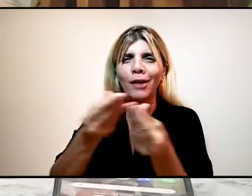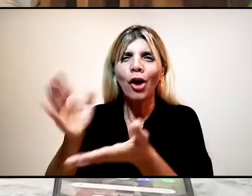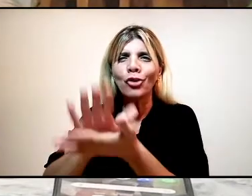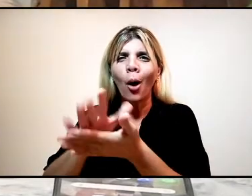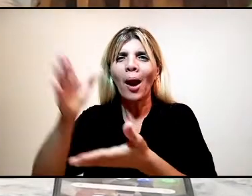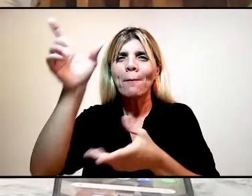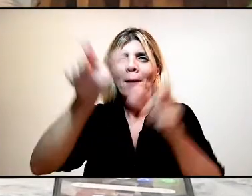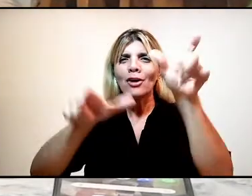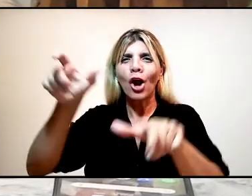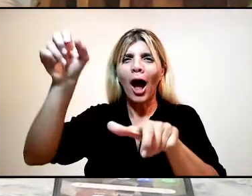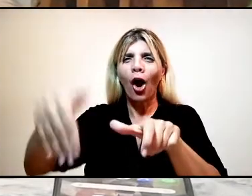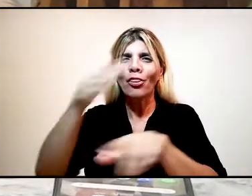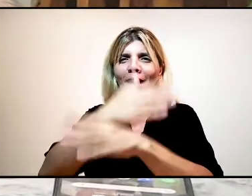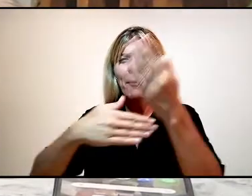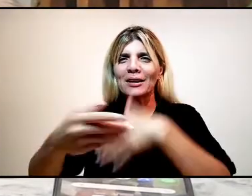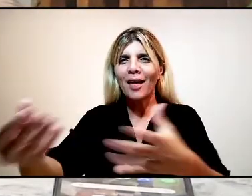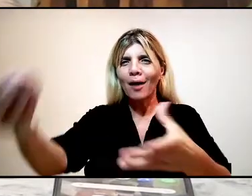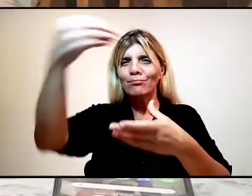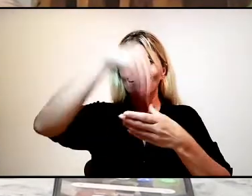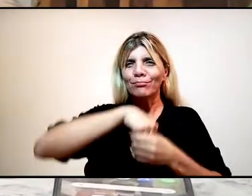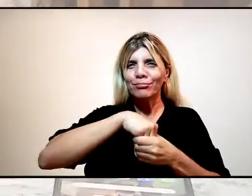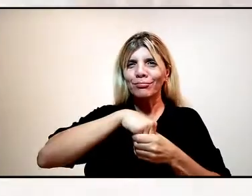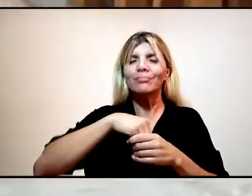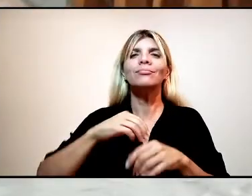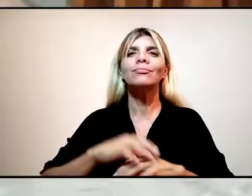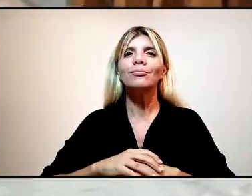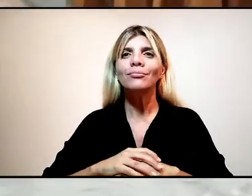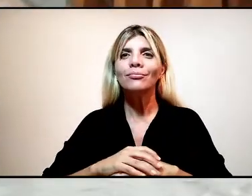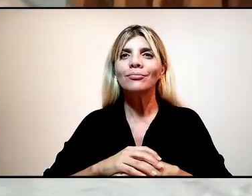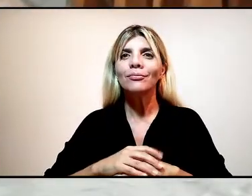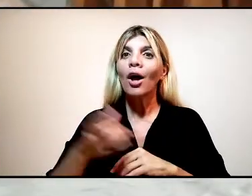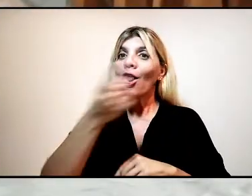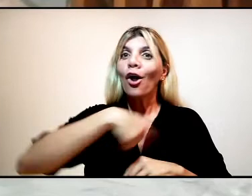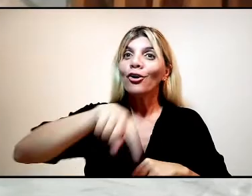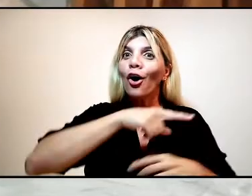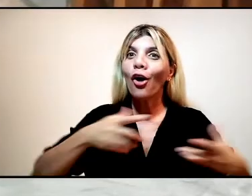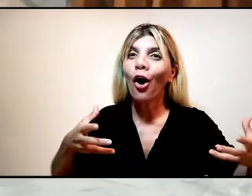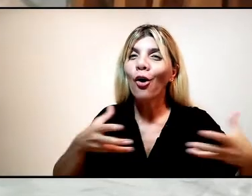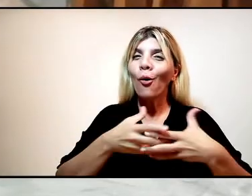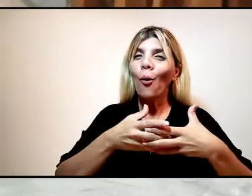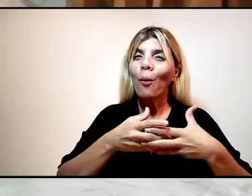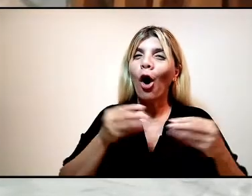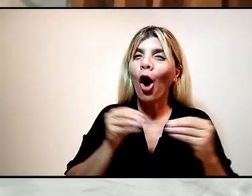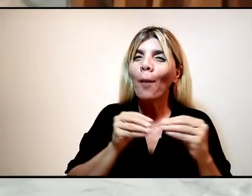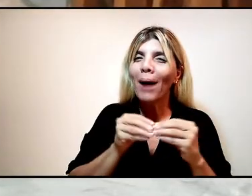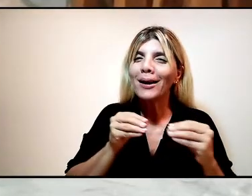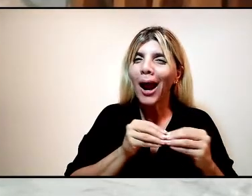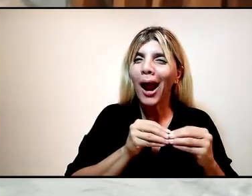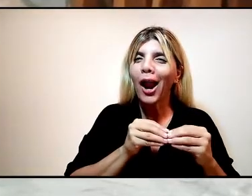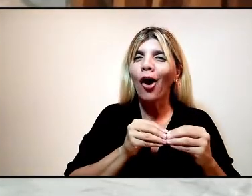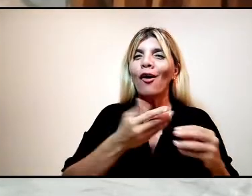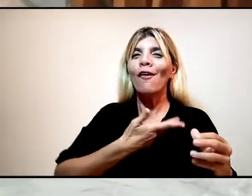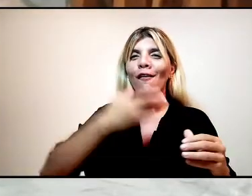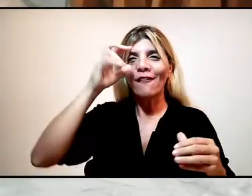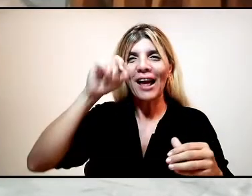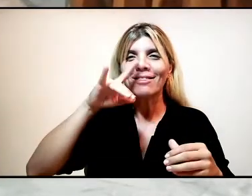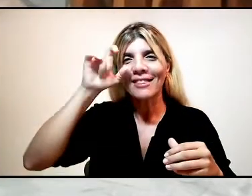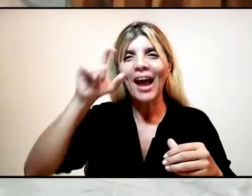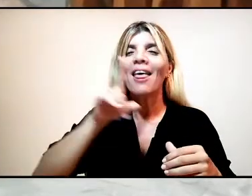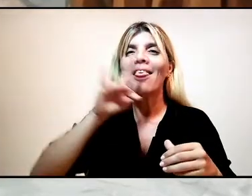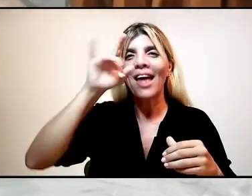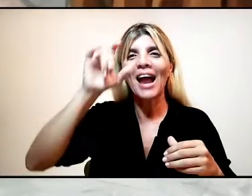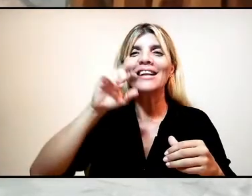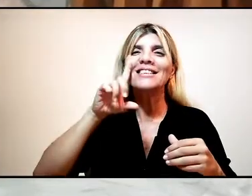de la inclusión de las personas con discapacidad. Haber participado con los compañeros en esta experiencia del Frente de